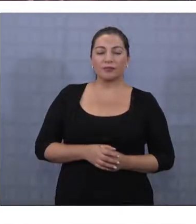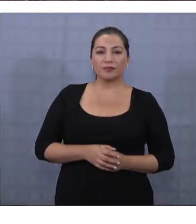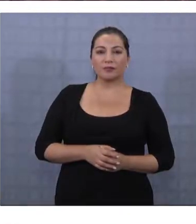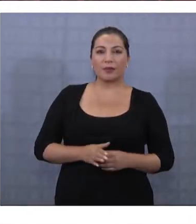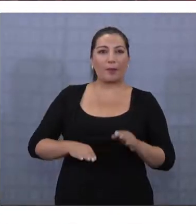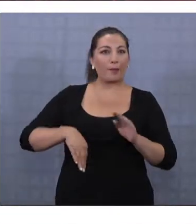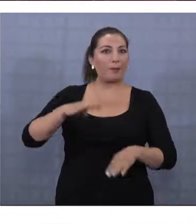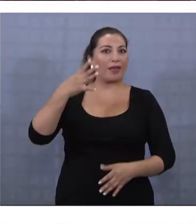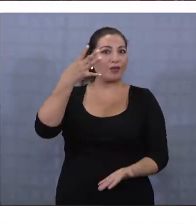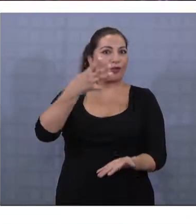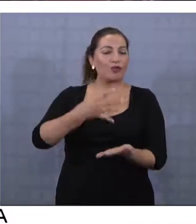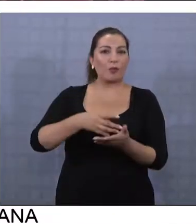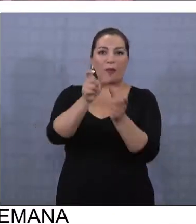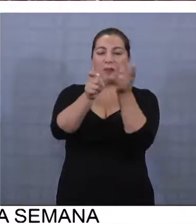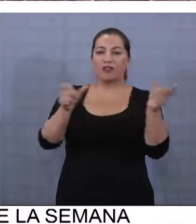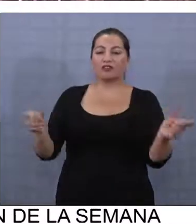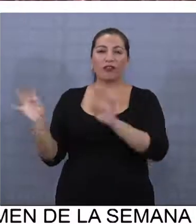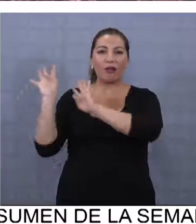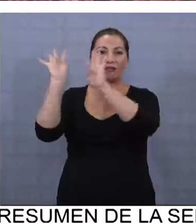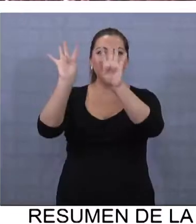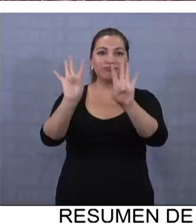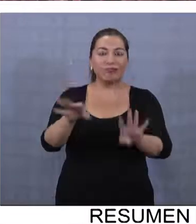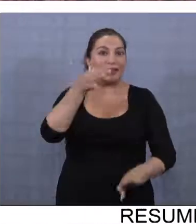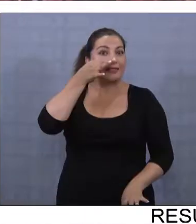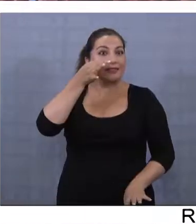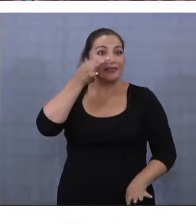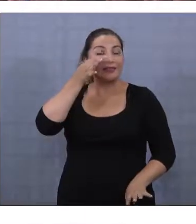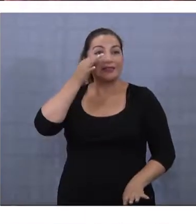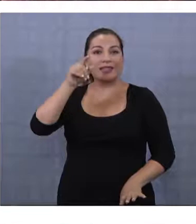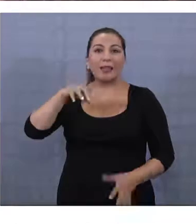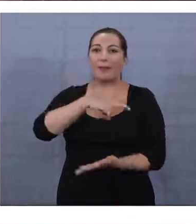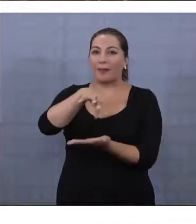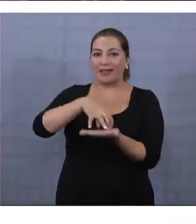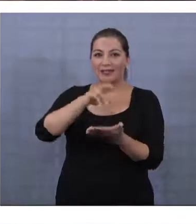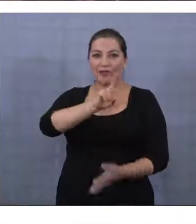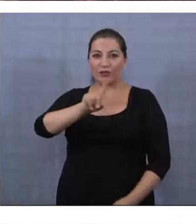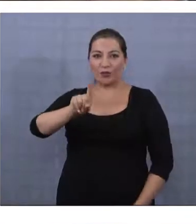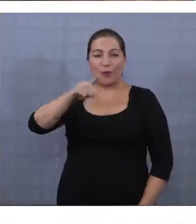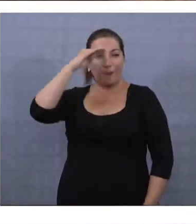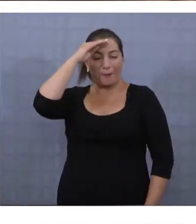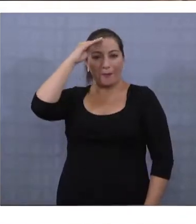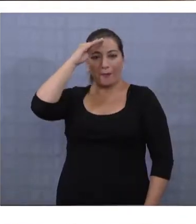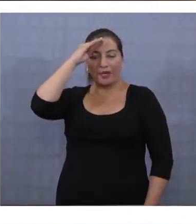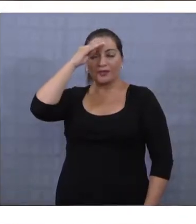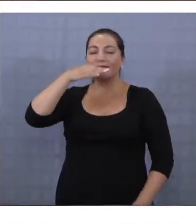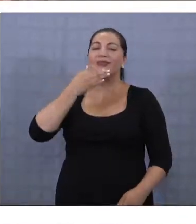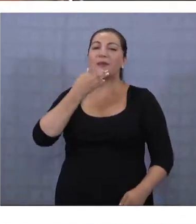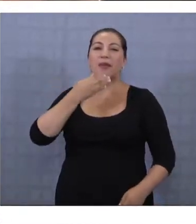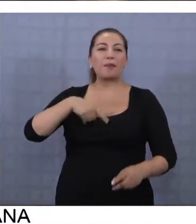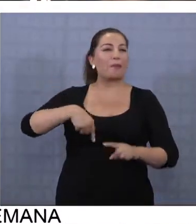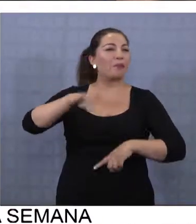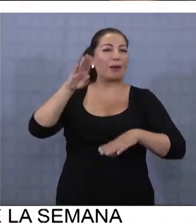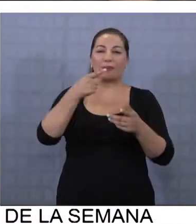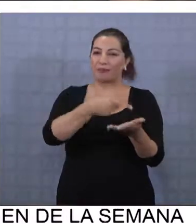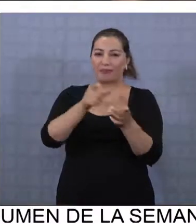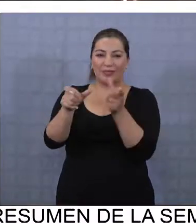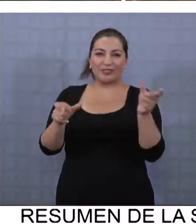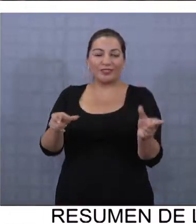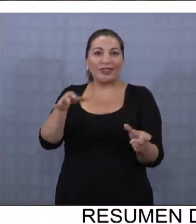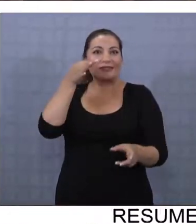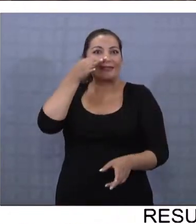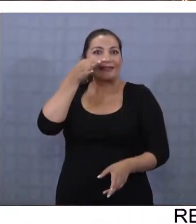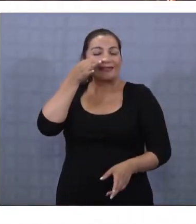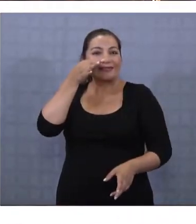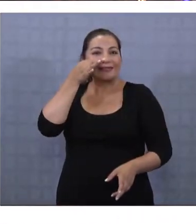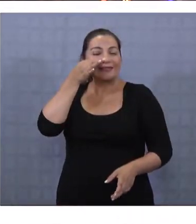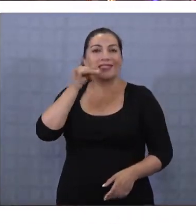Más de 4.000 espectadores diarios presentes en la Plaza 21 de Mayo y otros miles pendientes de la transmisión vía